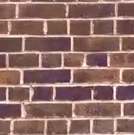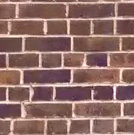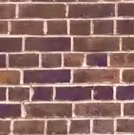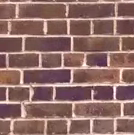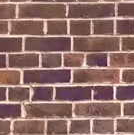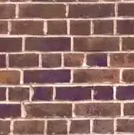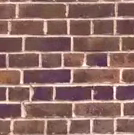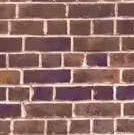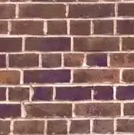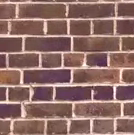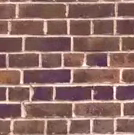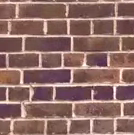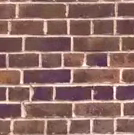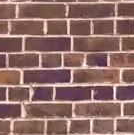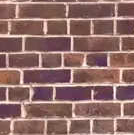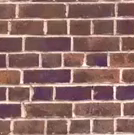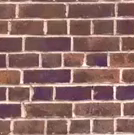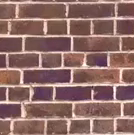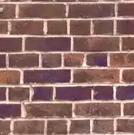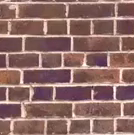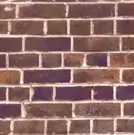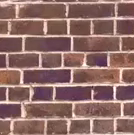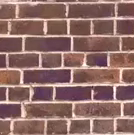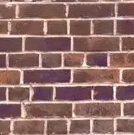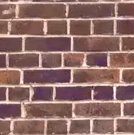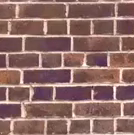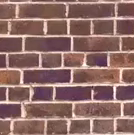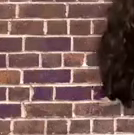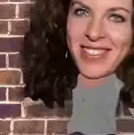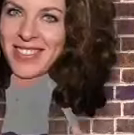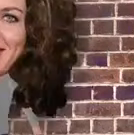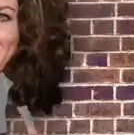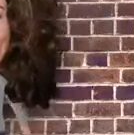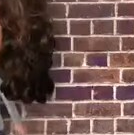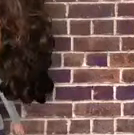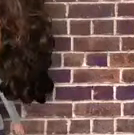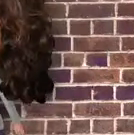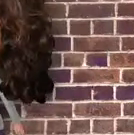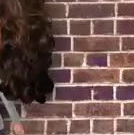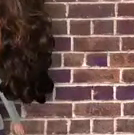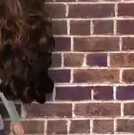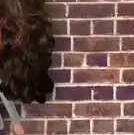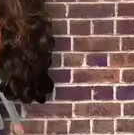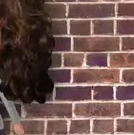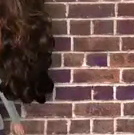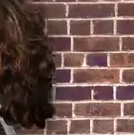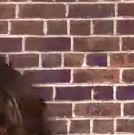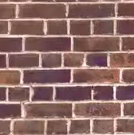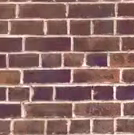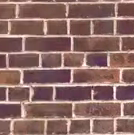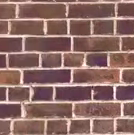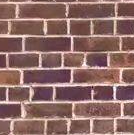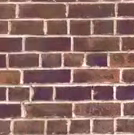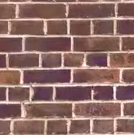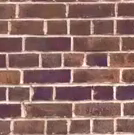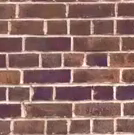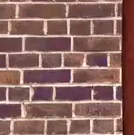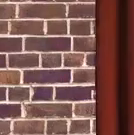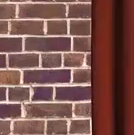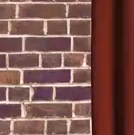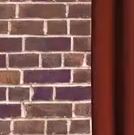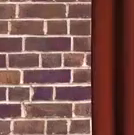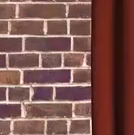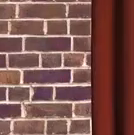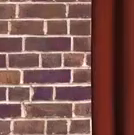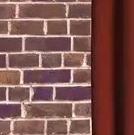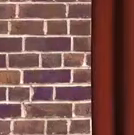atletismo, pero su verdadera pasión era el canto. Sin embargo, cuando Claudia le propuso actuar en su película, Magali sacó a